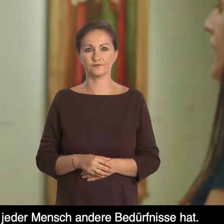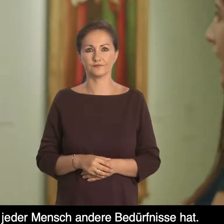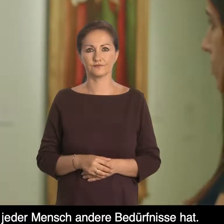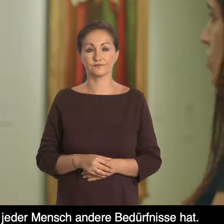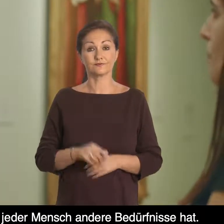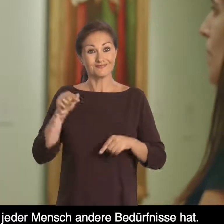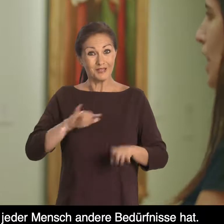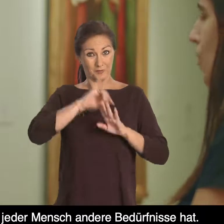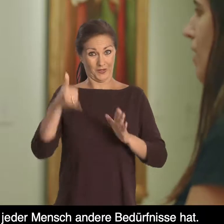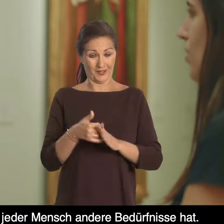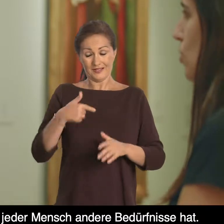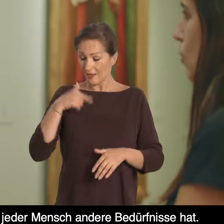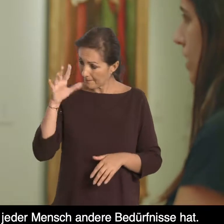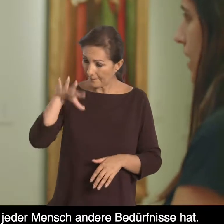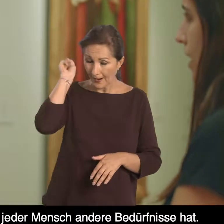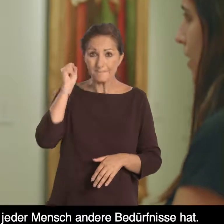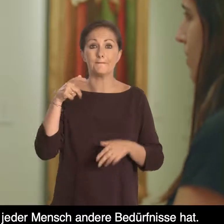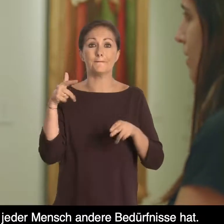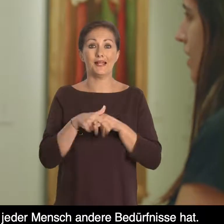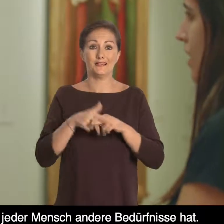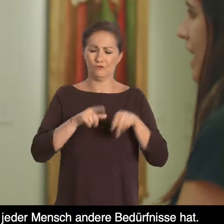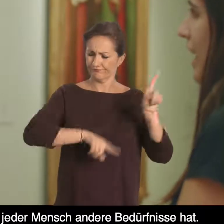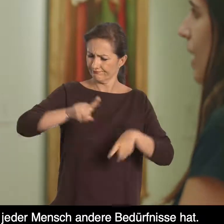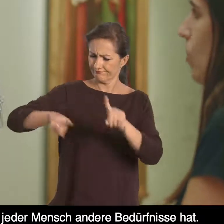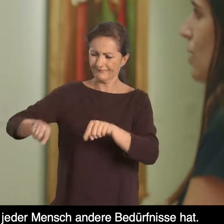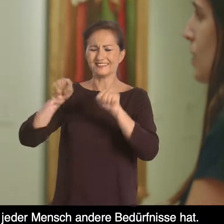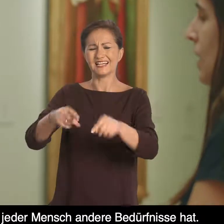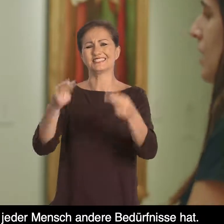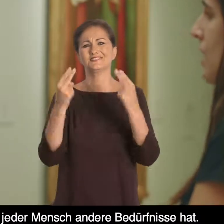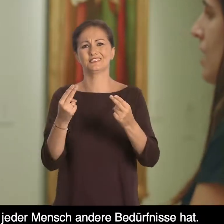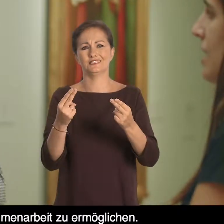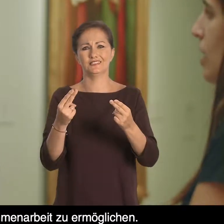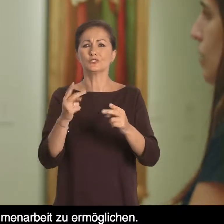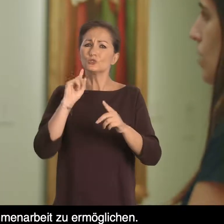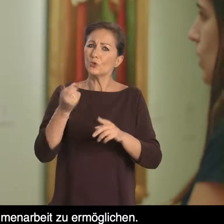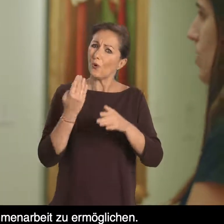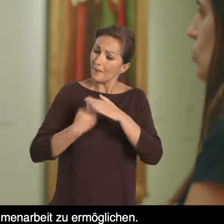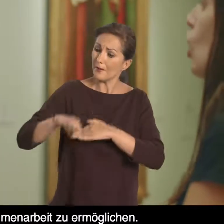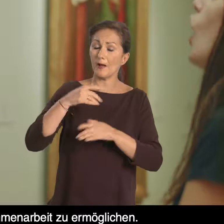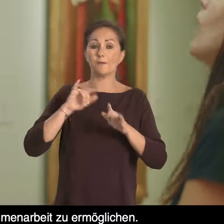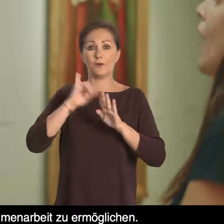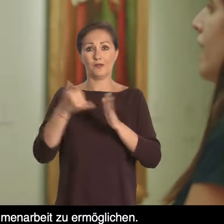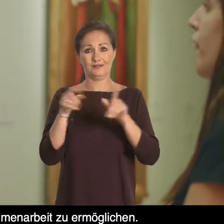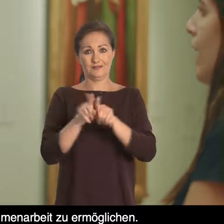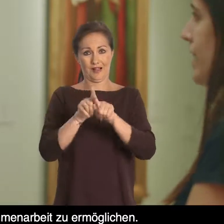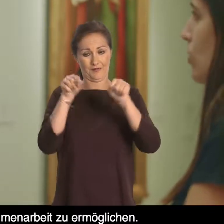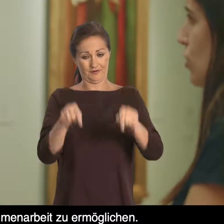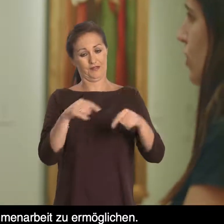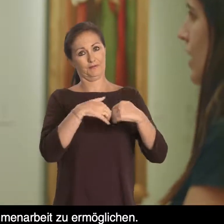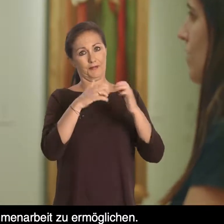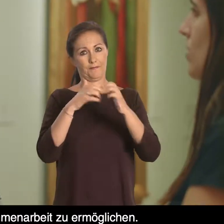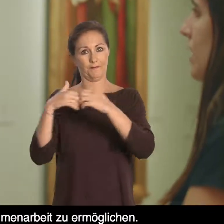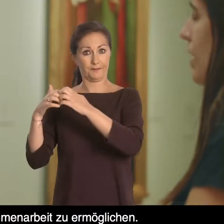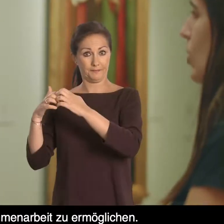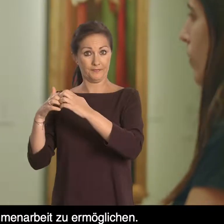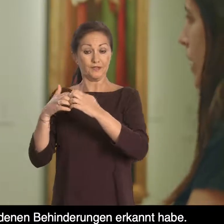Y aquí hemos empezado a darnos cuenta de ello, de que cada uno tiene unas necesidades en el proyecto Arches. y también a otros